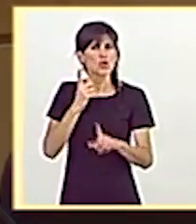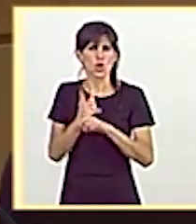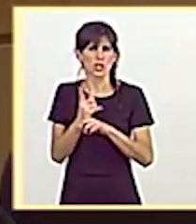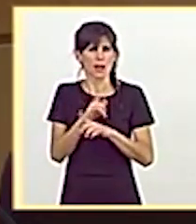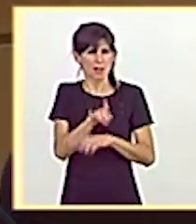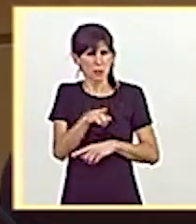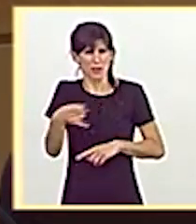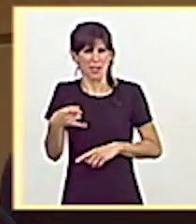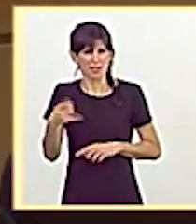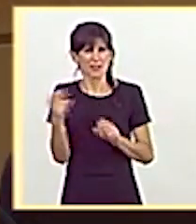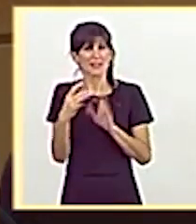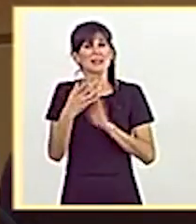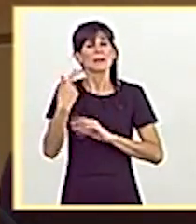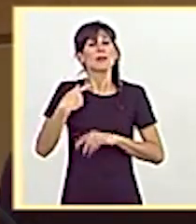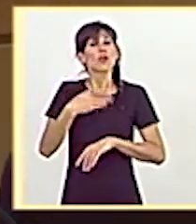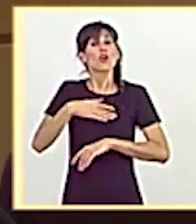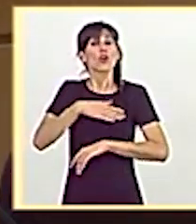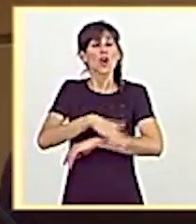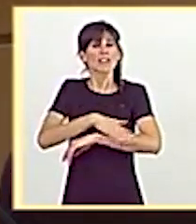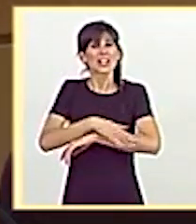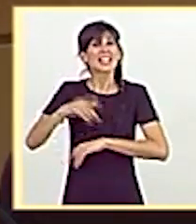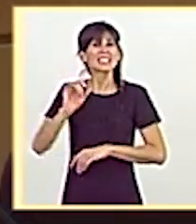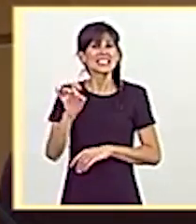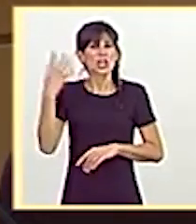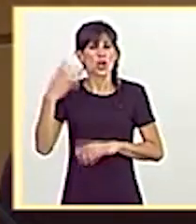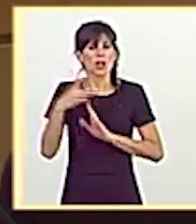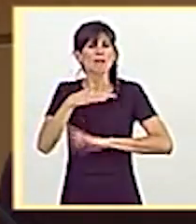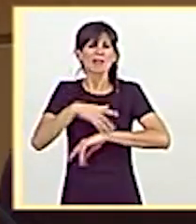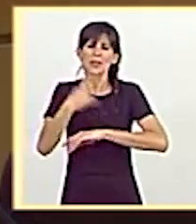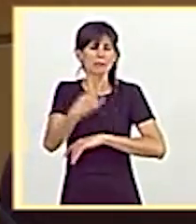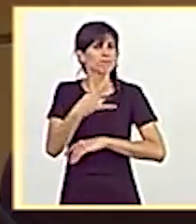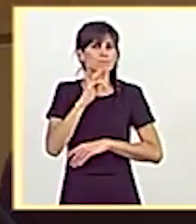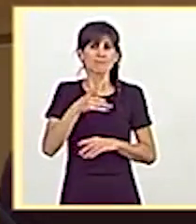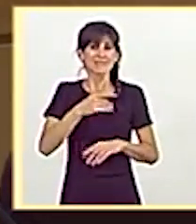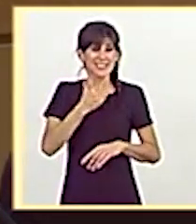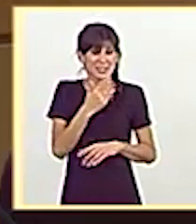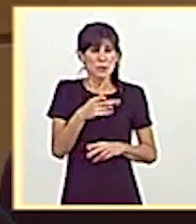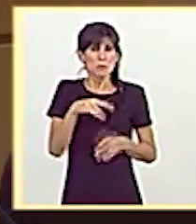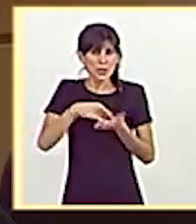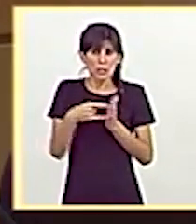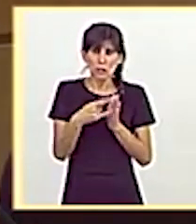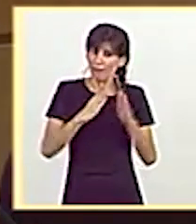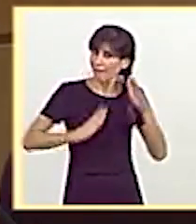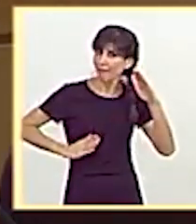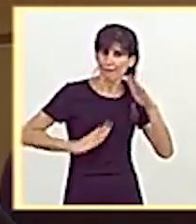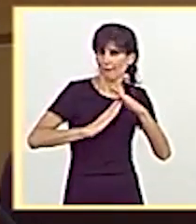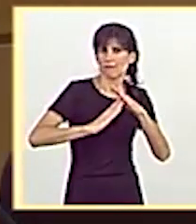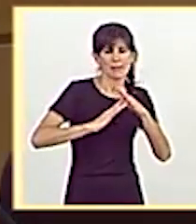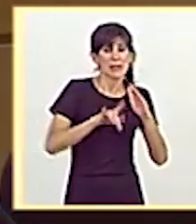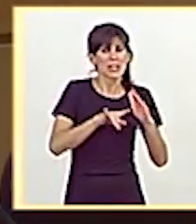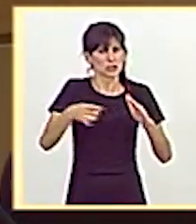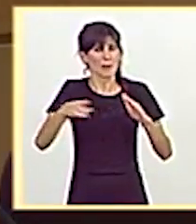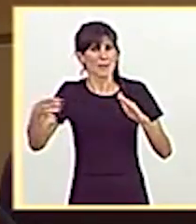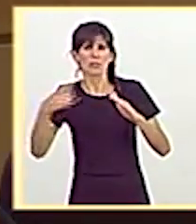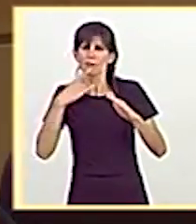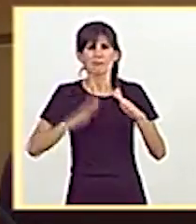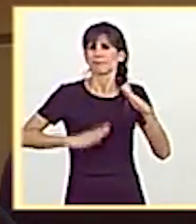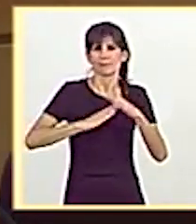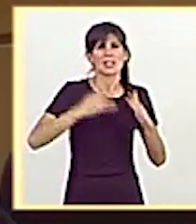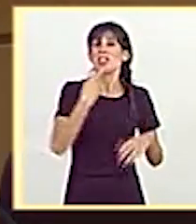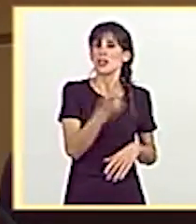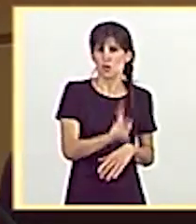subdelegado del Gobierno en Girona anunció en 2019 que no separaría ninguno de los proyectos de desdoblamiento en la Nacional 2.